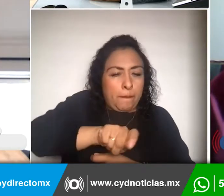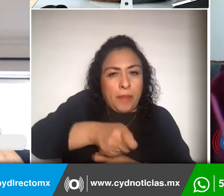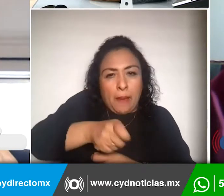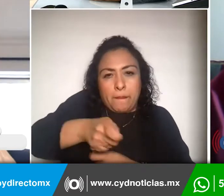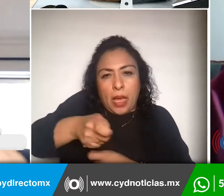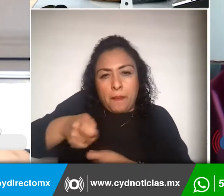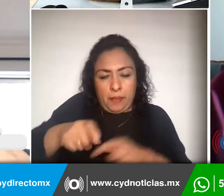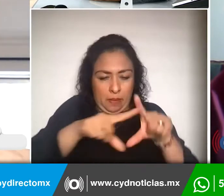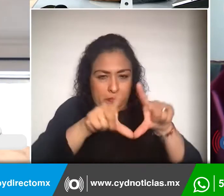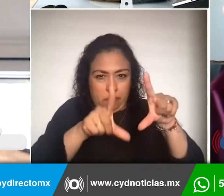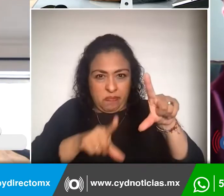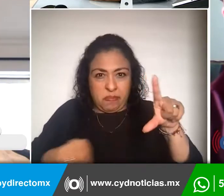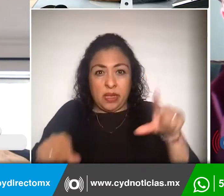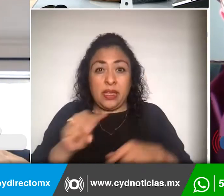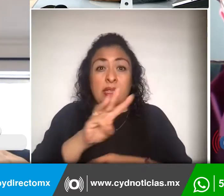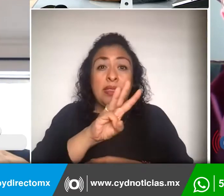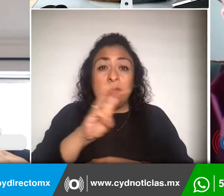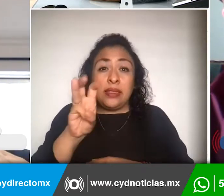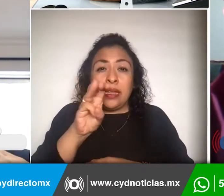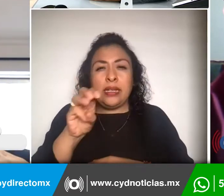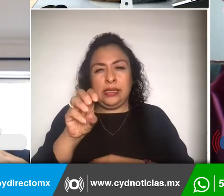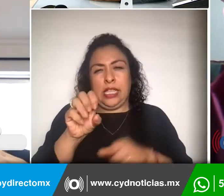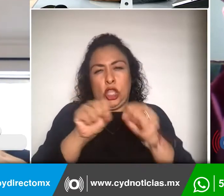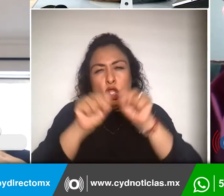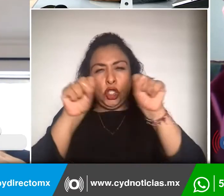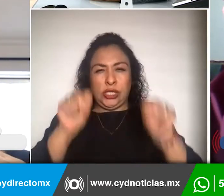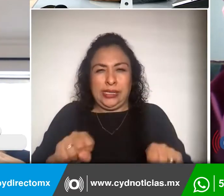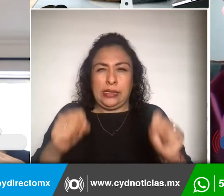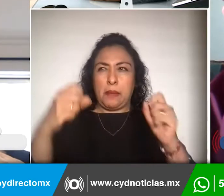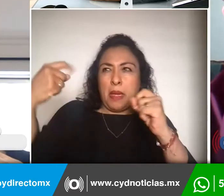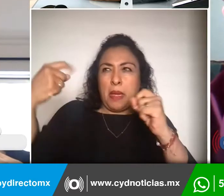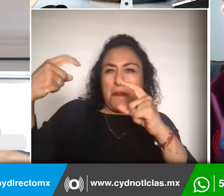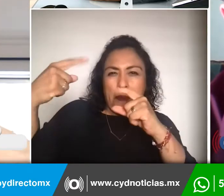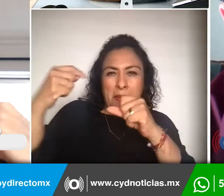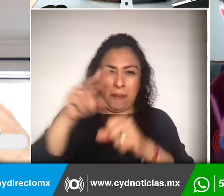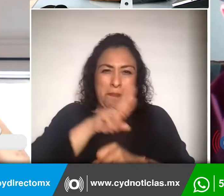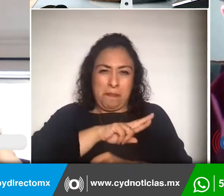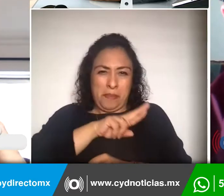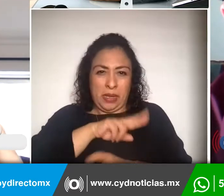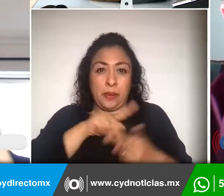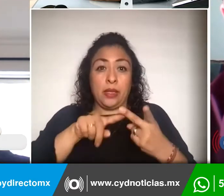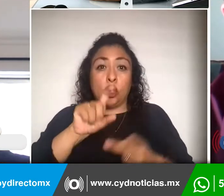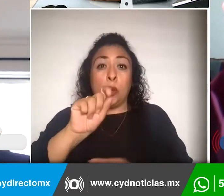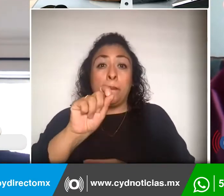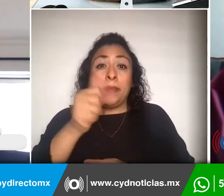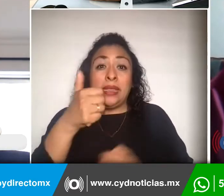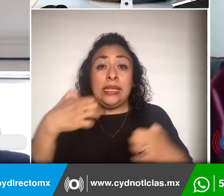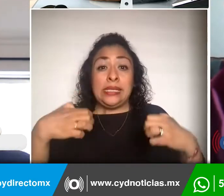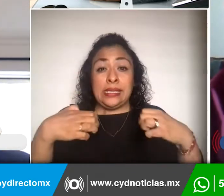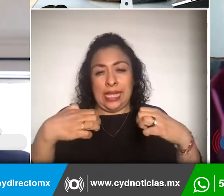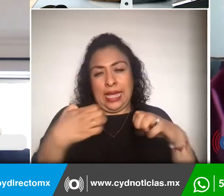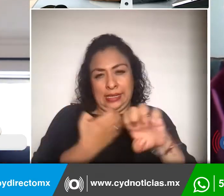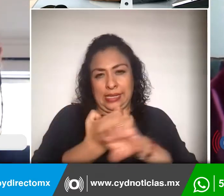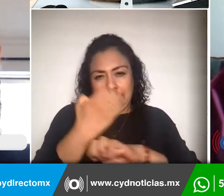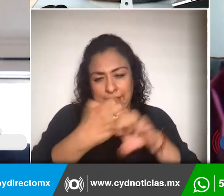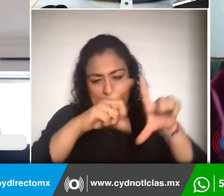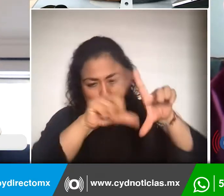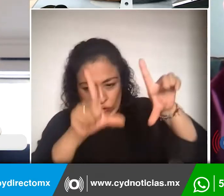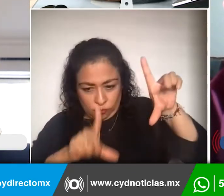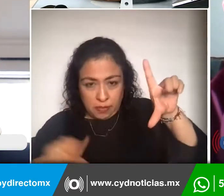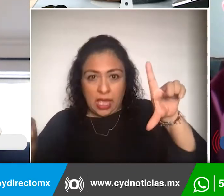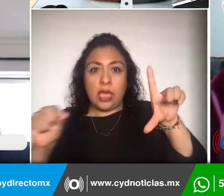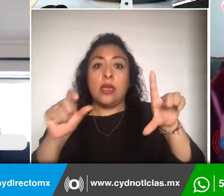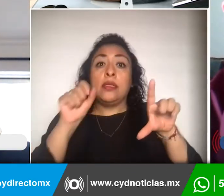más de 300 sistemas de cable, en 26 estados de la República Mexicana, en redes sociales. La gente